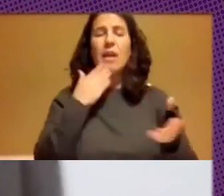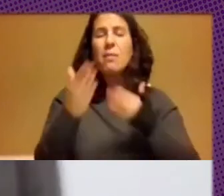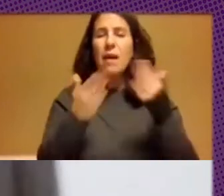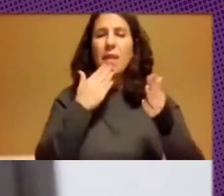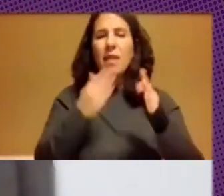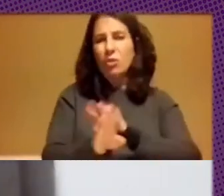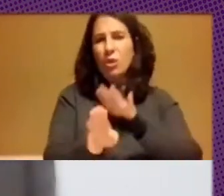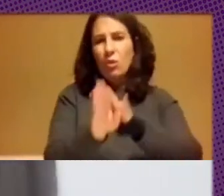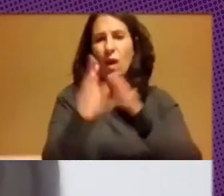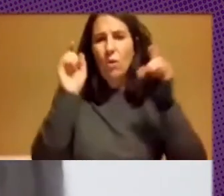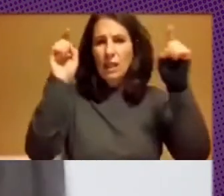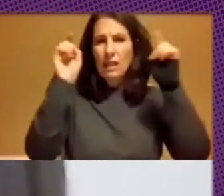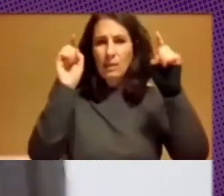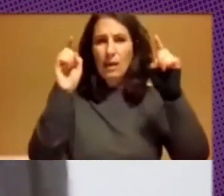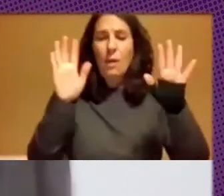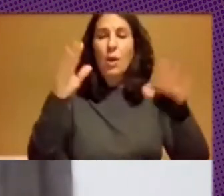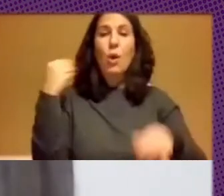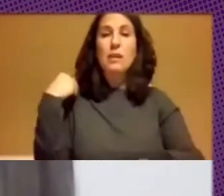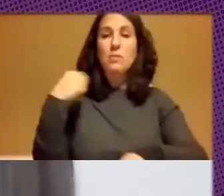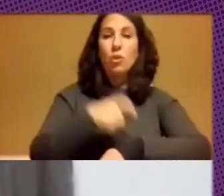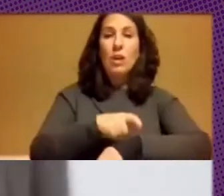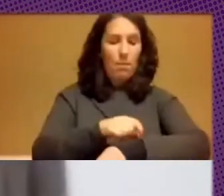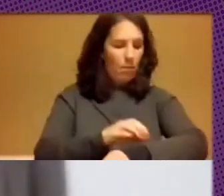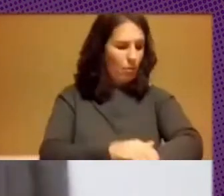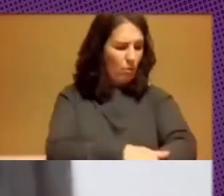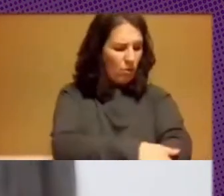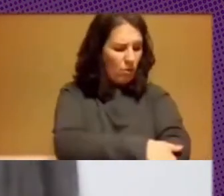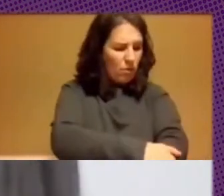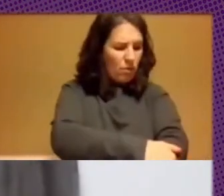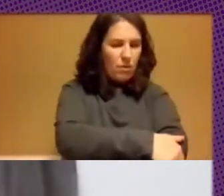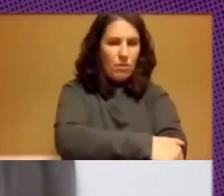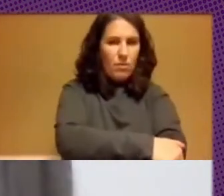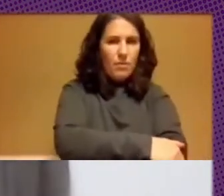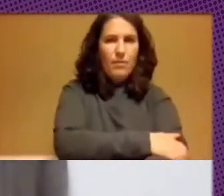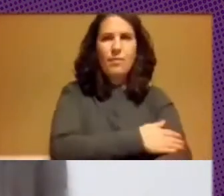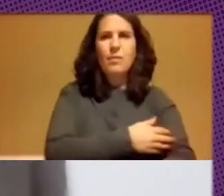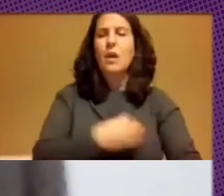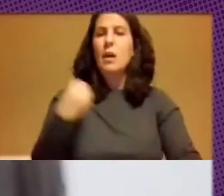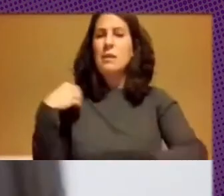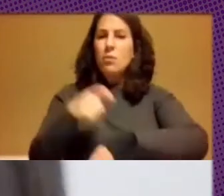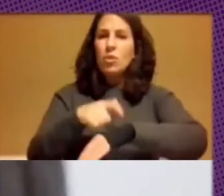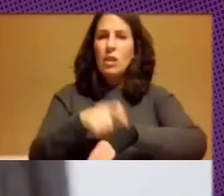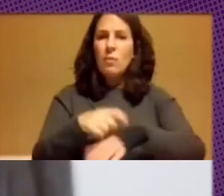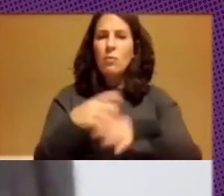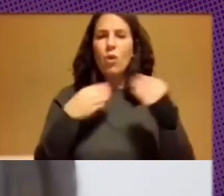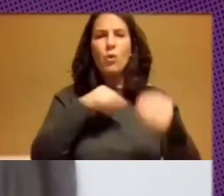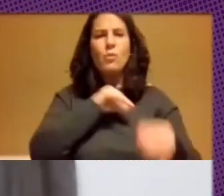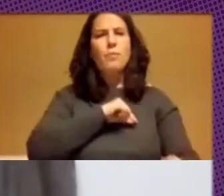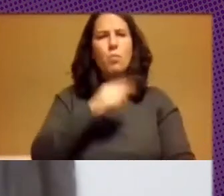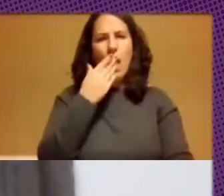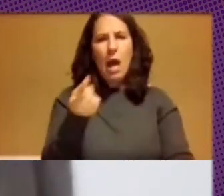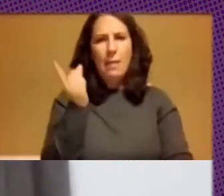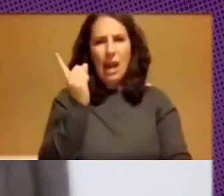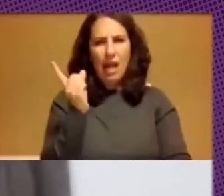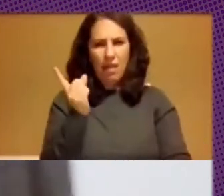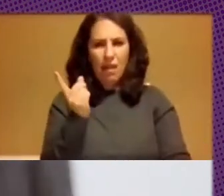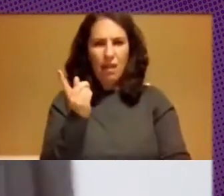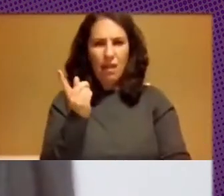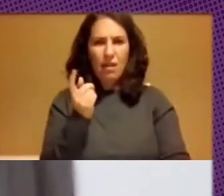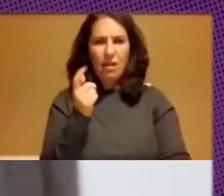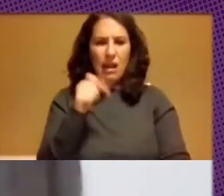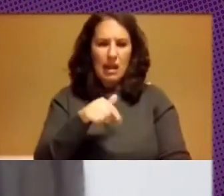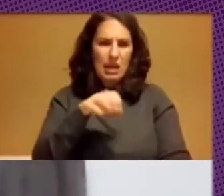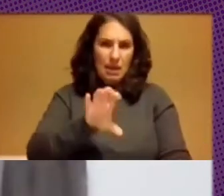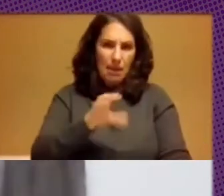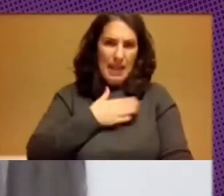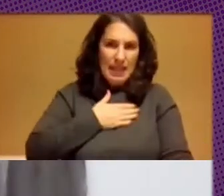educativa pero que a su vez también se están viendo muy amenazadas no solamente en nuestro país